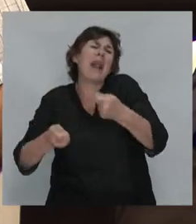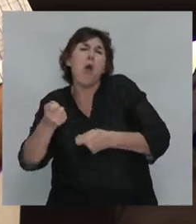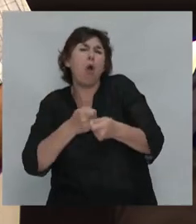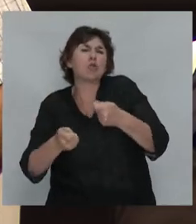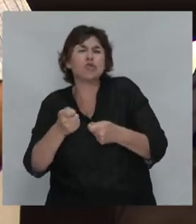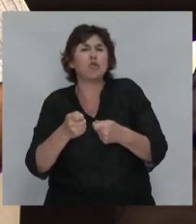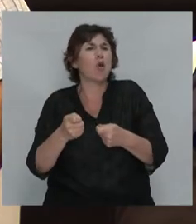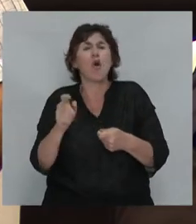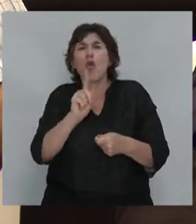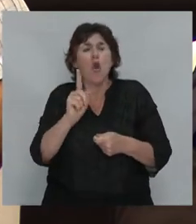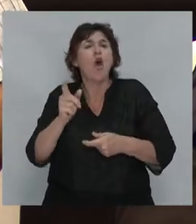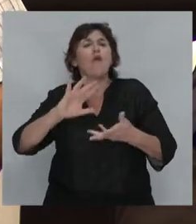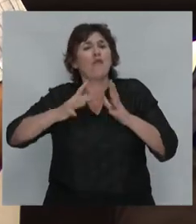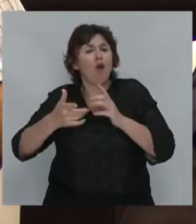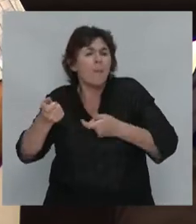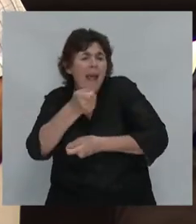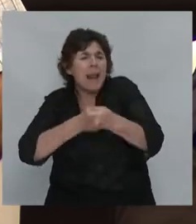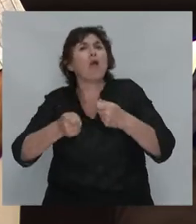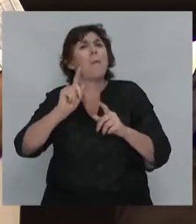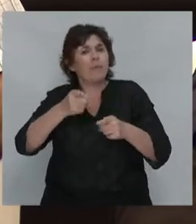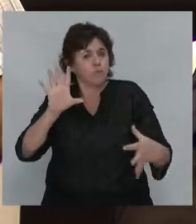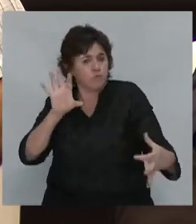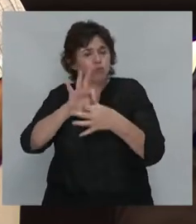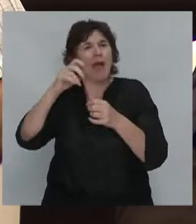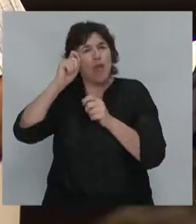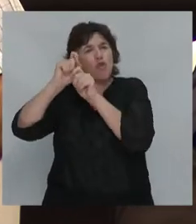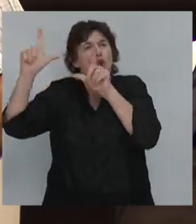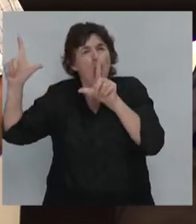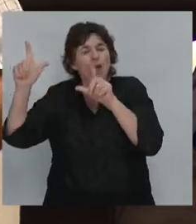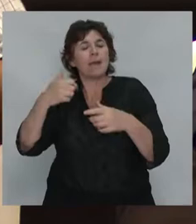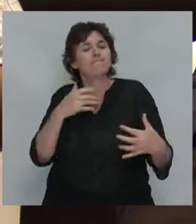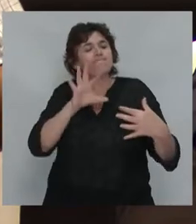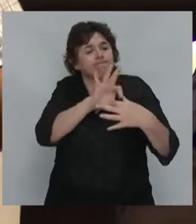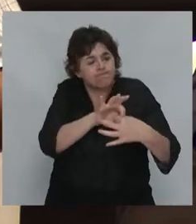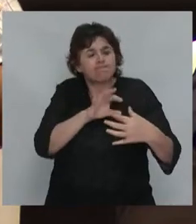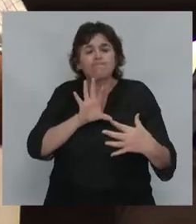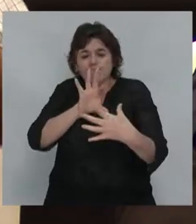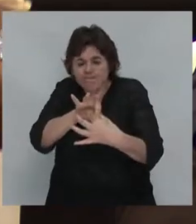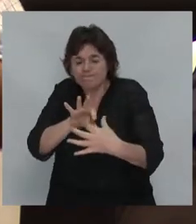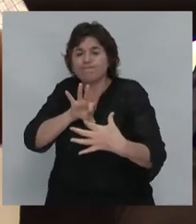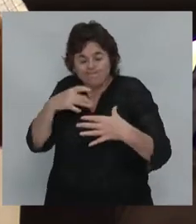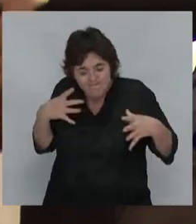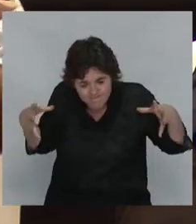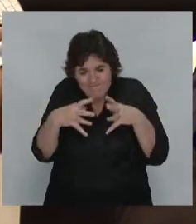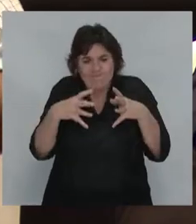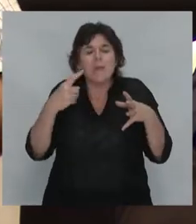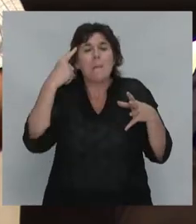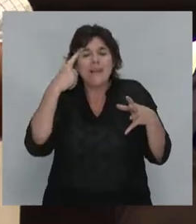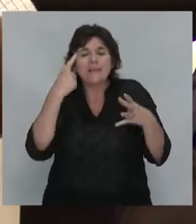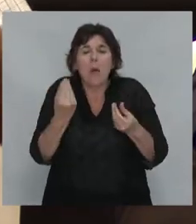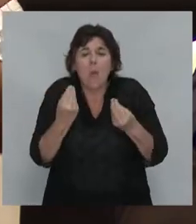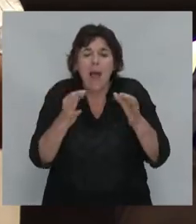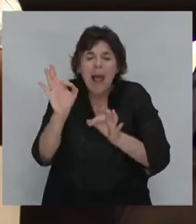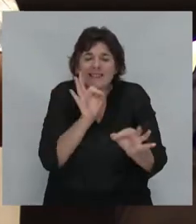es un negocio ideológico más profundo. Es juntarnos con cada uno y amucharnos para discutir la estrategia